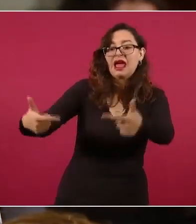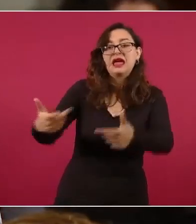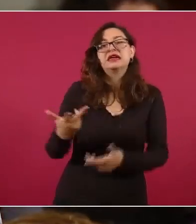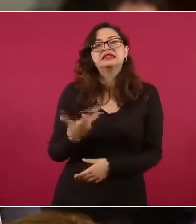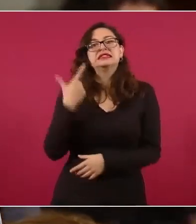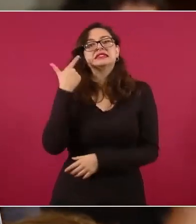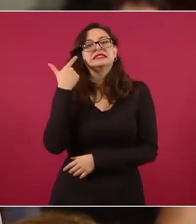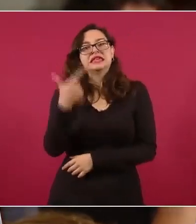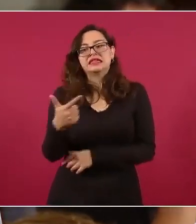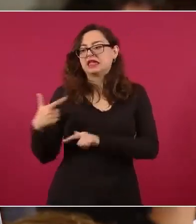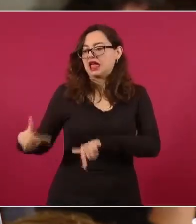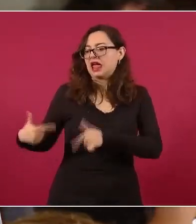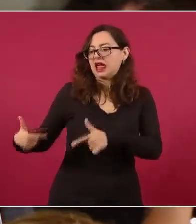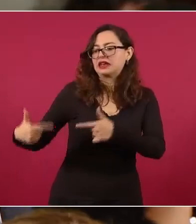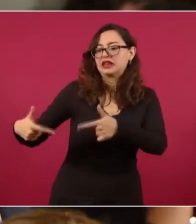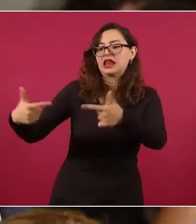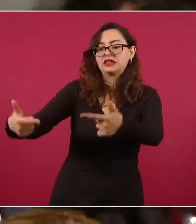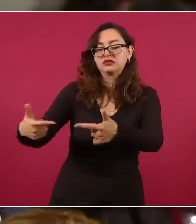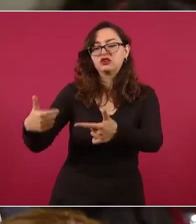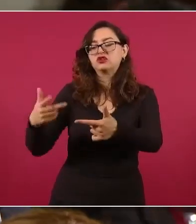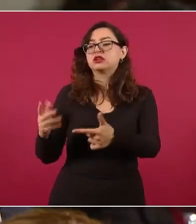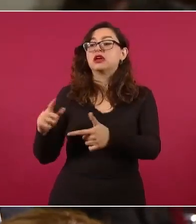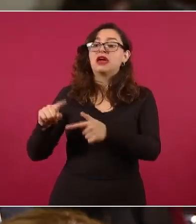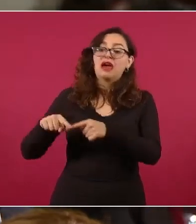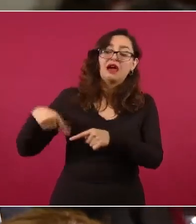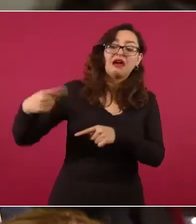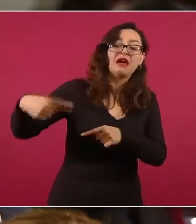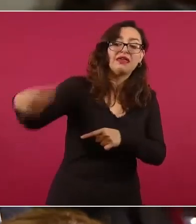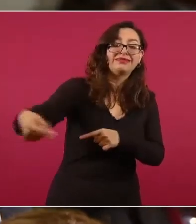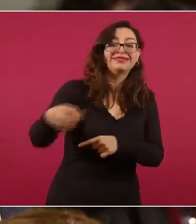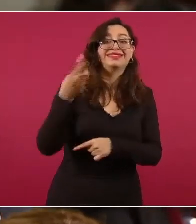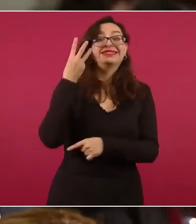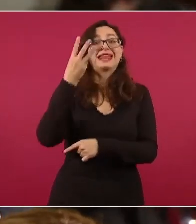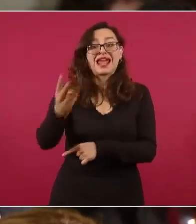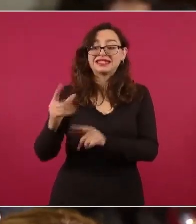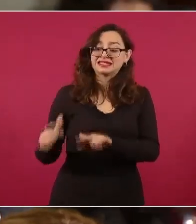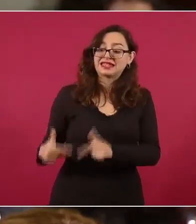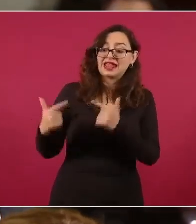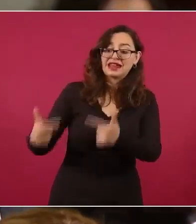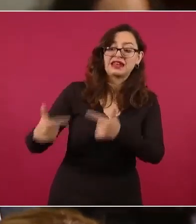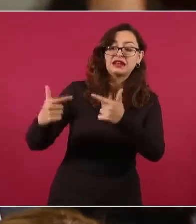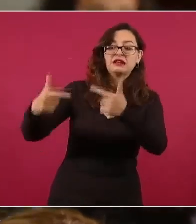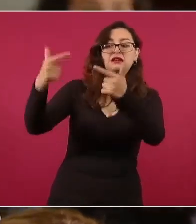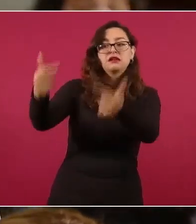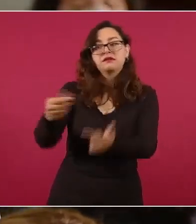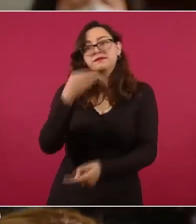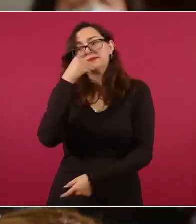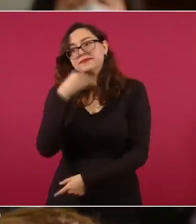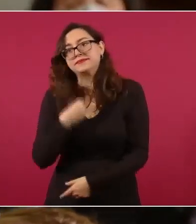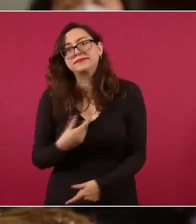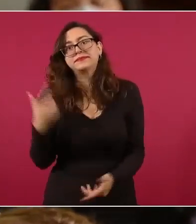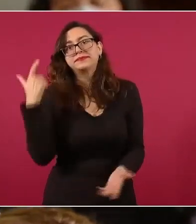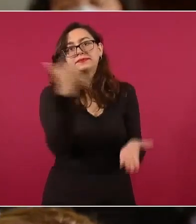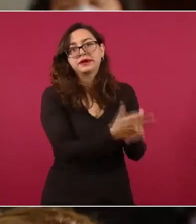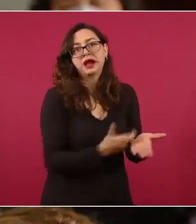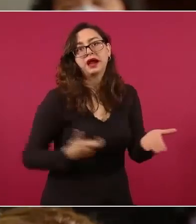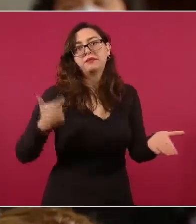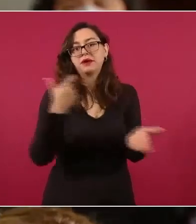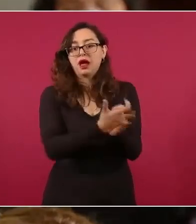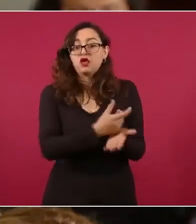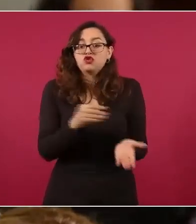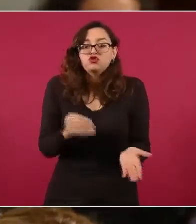él. Es decir, los próximos tres sexenios todavía se van a seguir pagando estos adeudos por el rescate